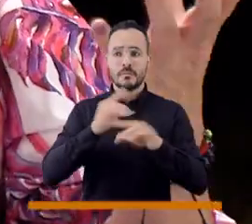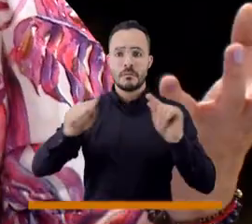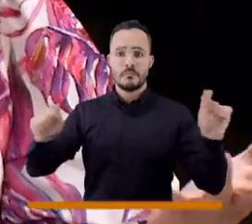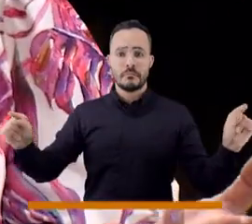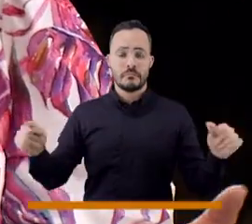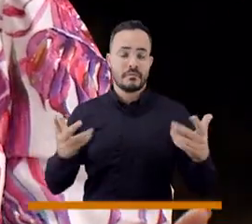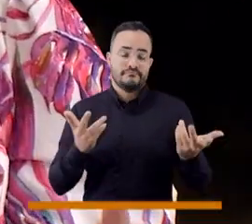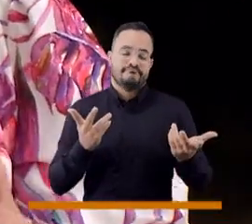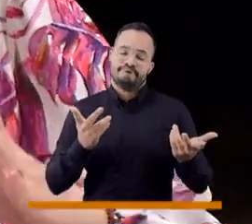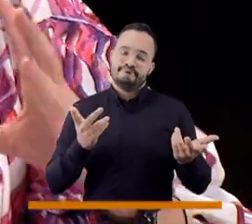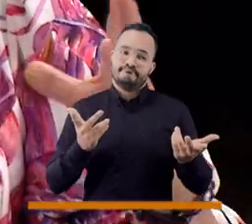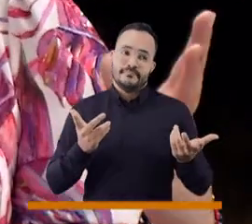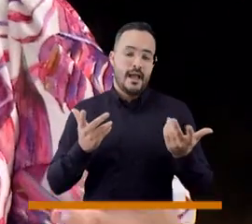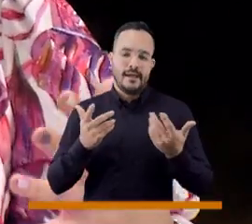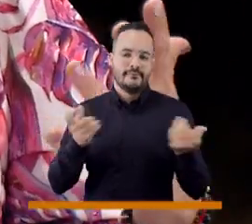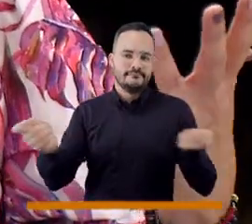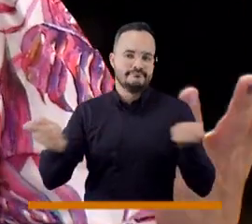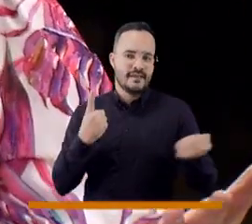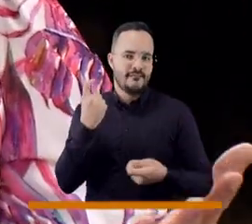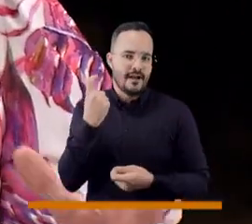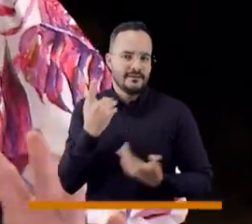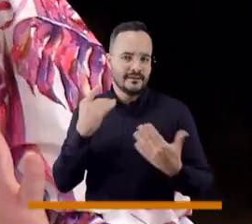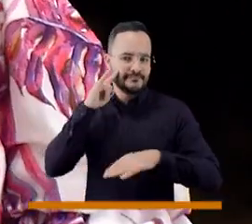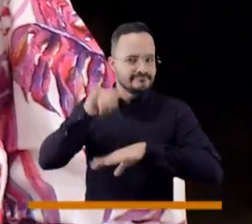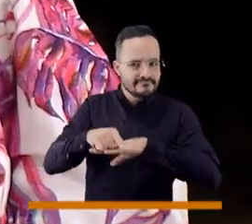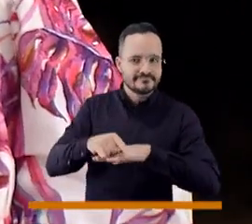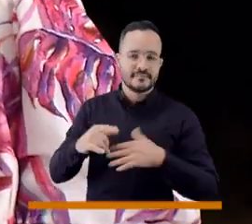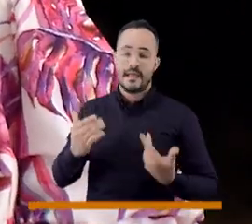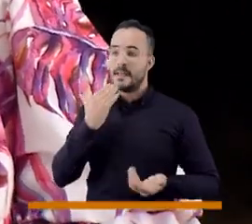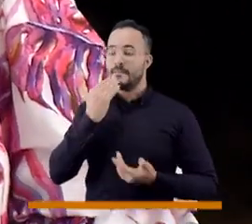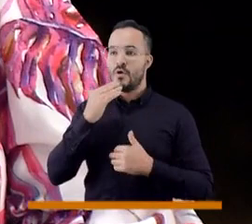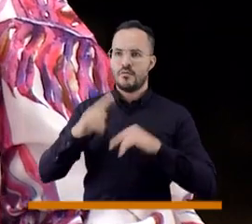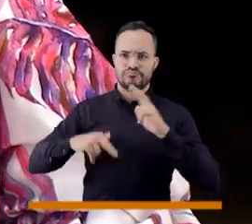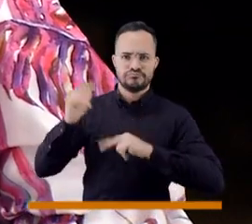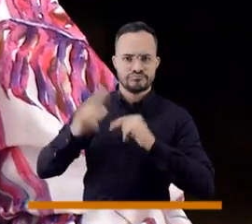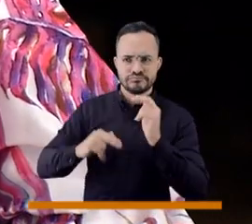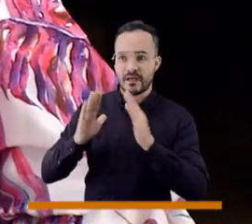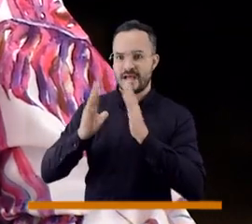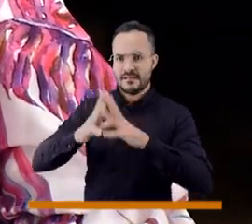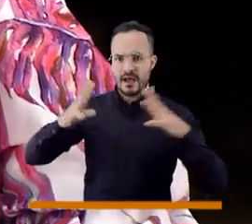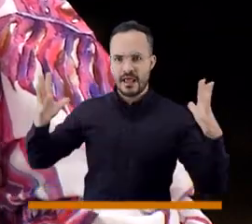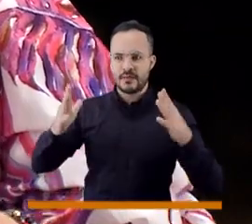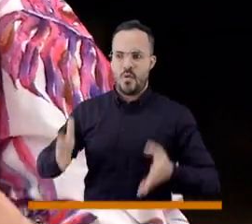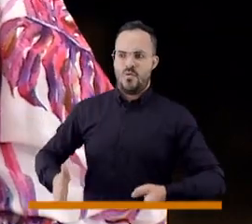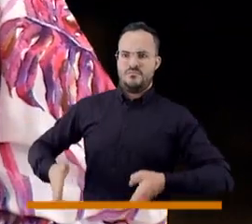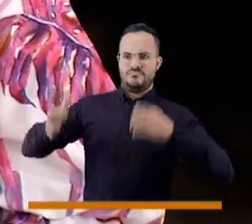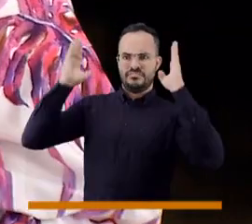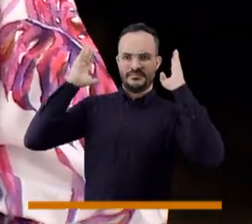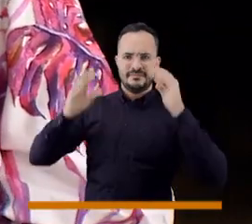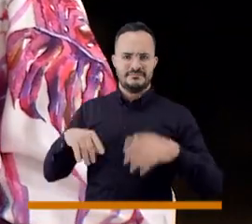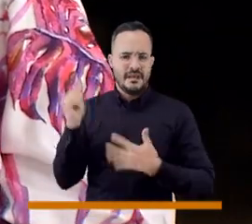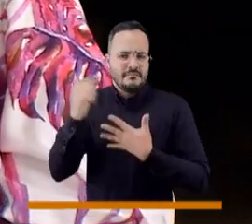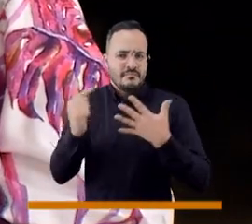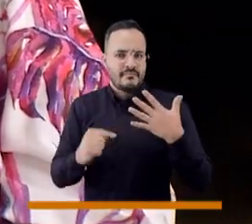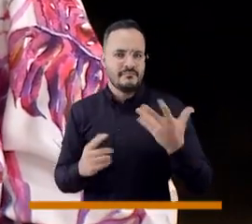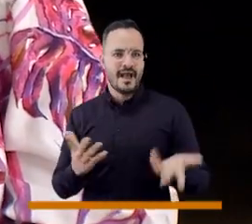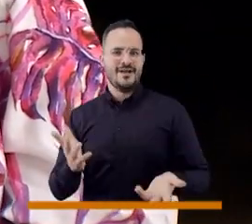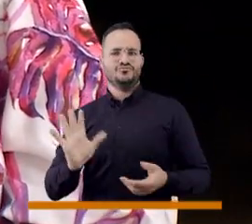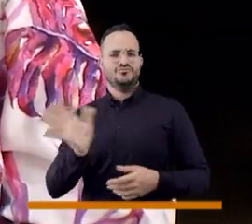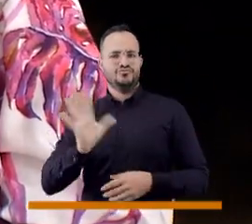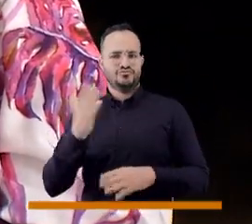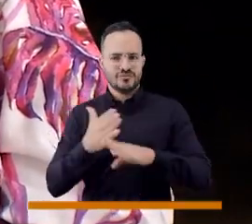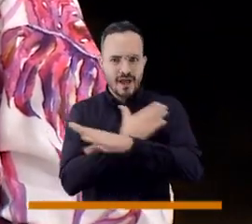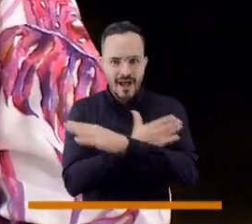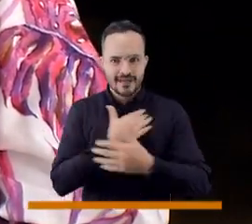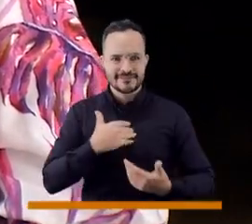ejemplo que nos estén construyendo casas más grandes y más bonitas, les empezamos a subir el catastro a todos sin tener en cuenta que ahí